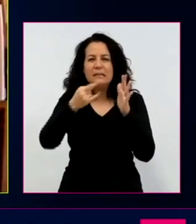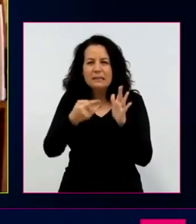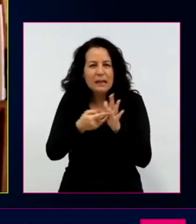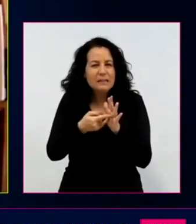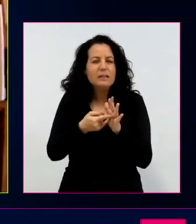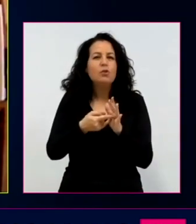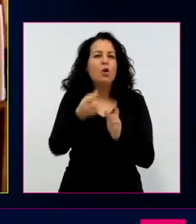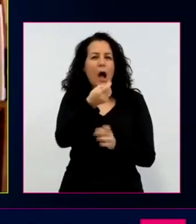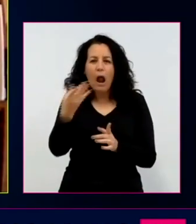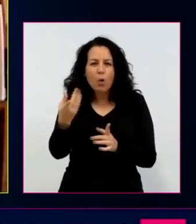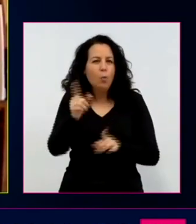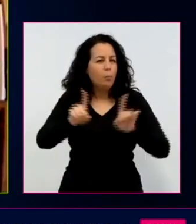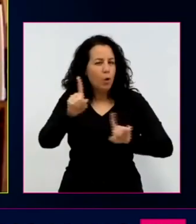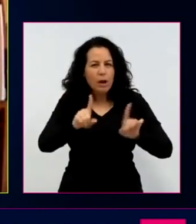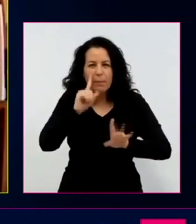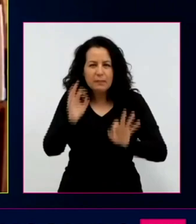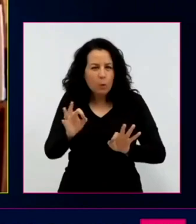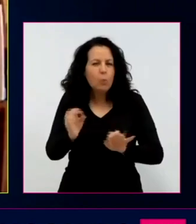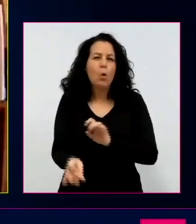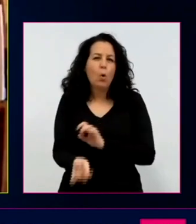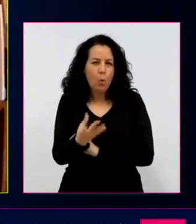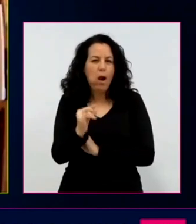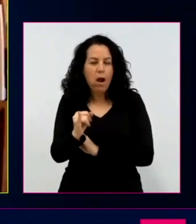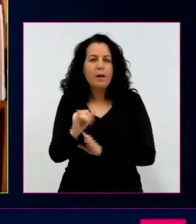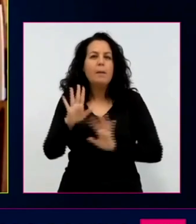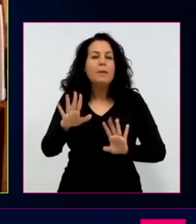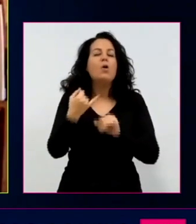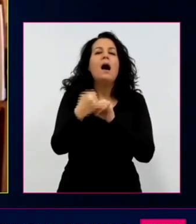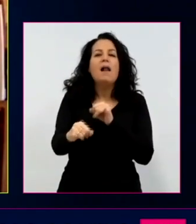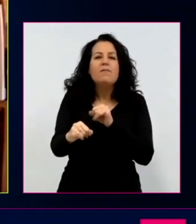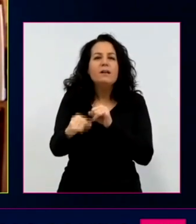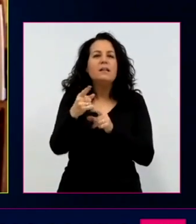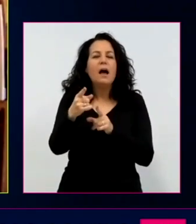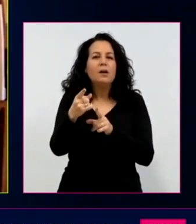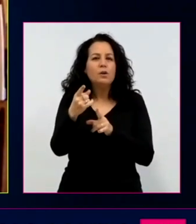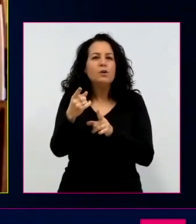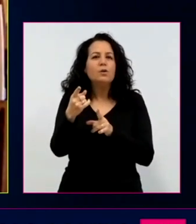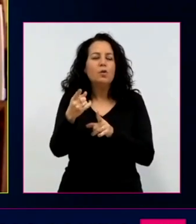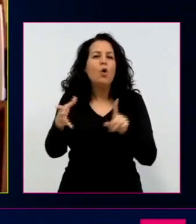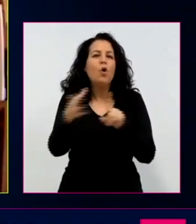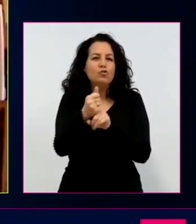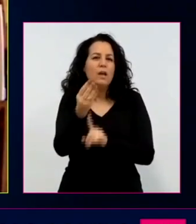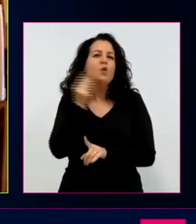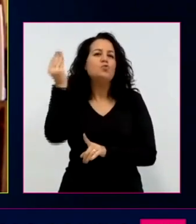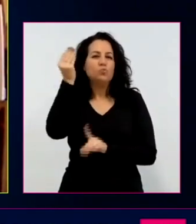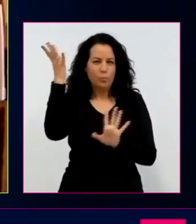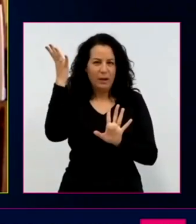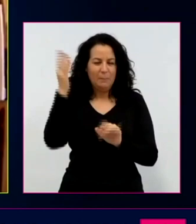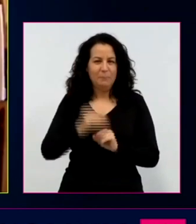algún imprevisto que otro pero al final se van superando y cuando hablamos de